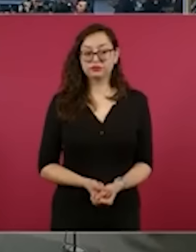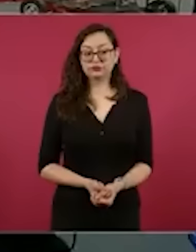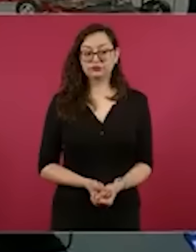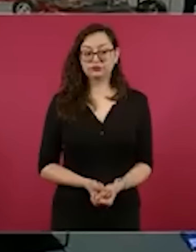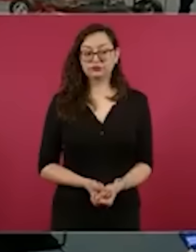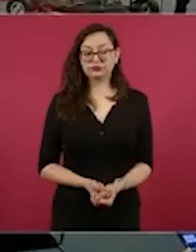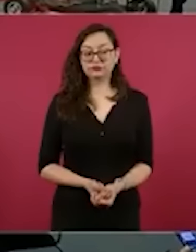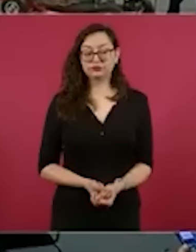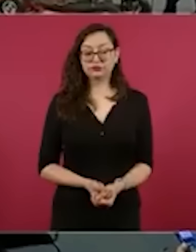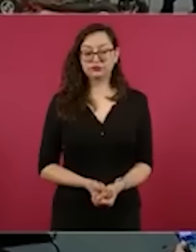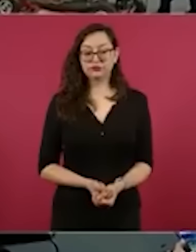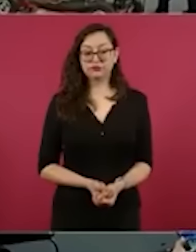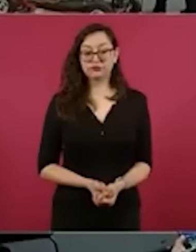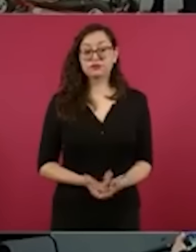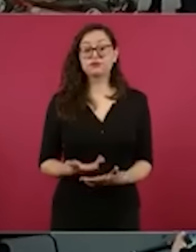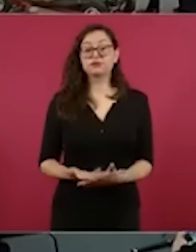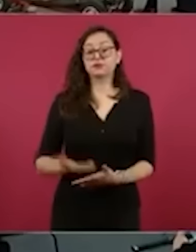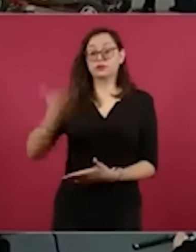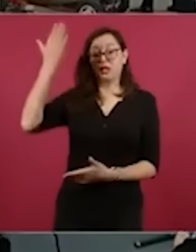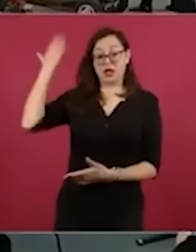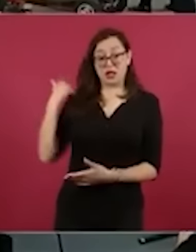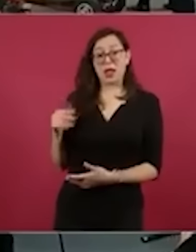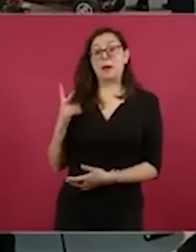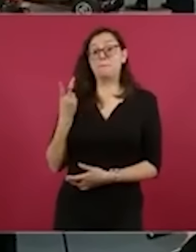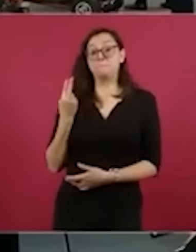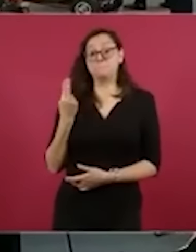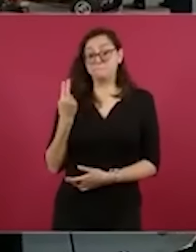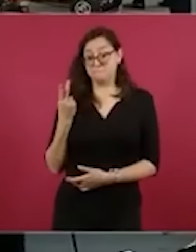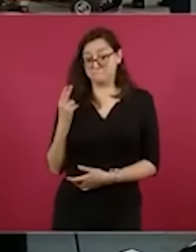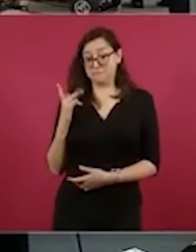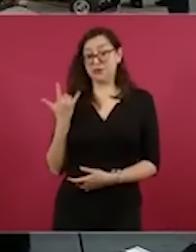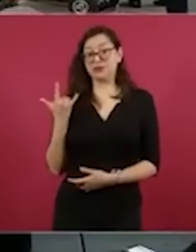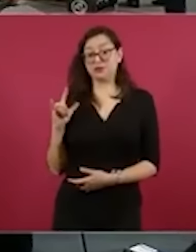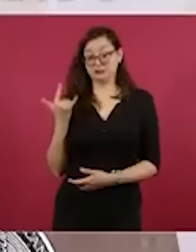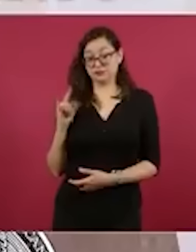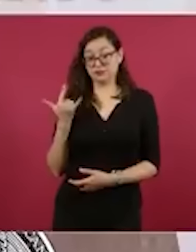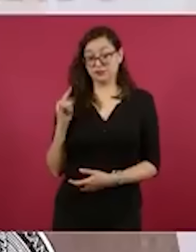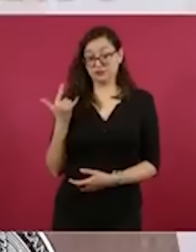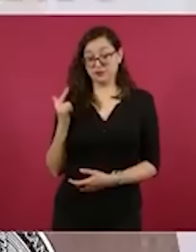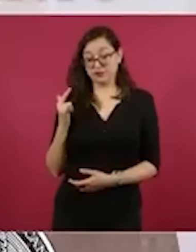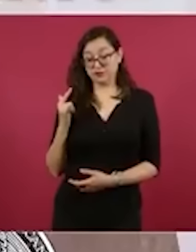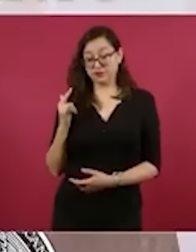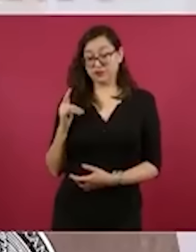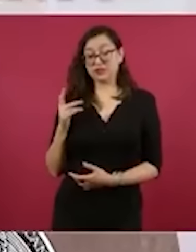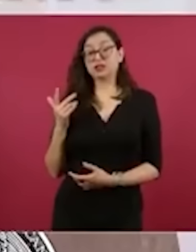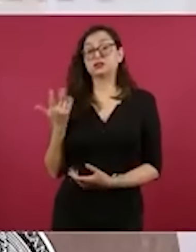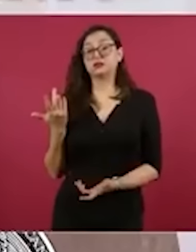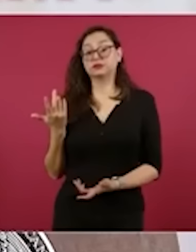Desde el 25 de julio que fue detenido en Estados Unidos,